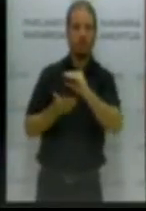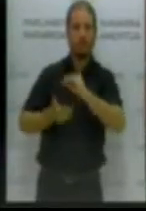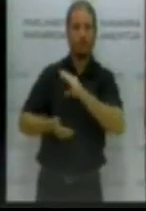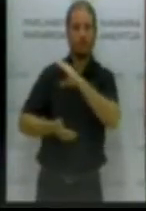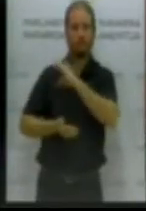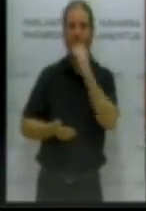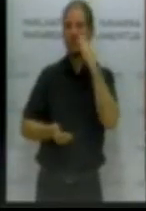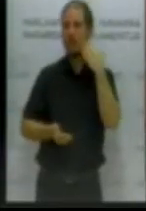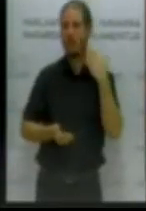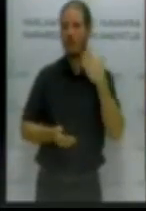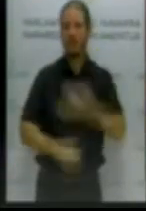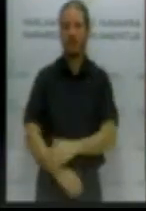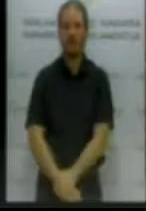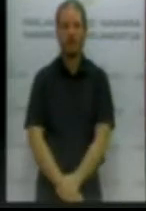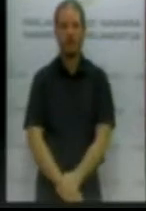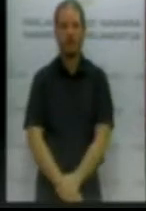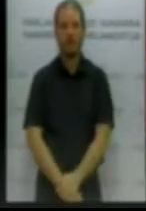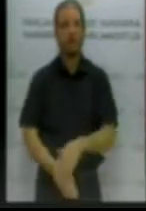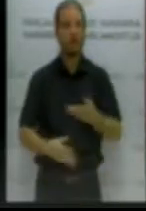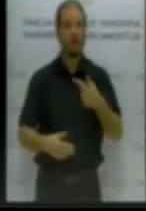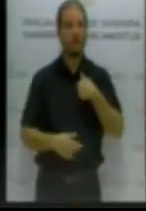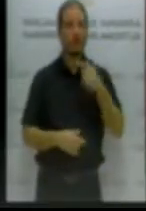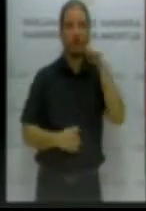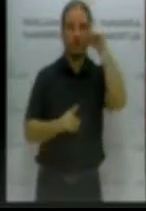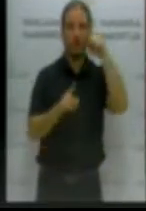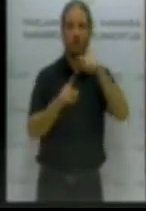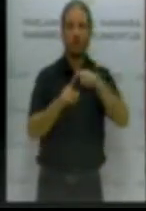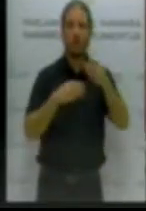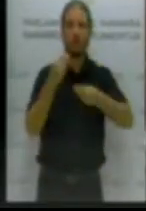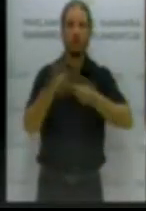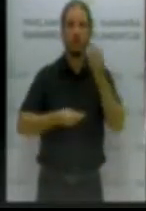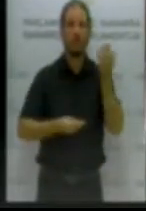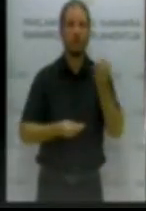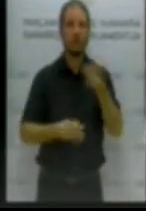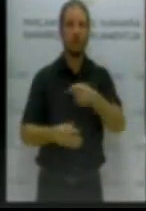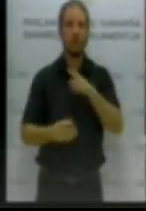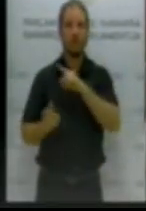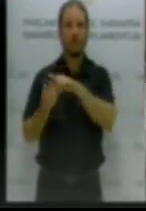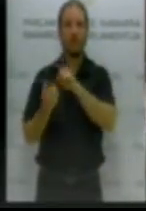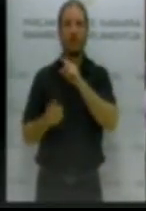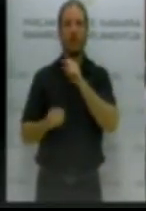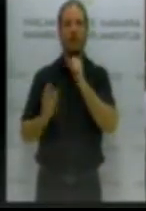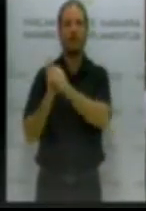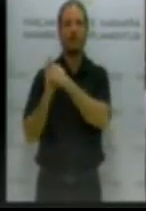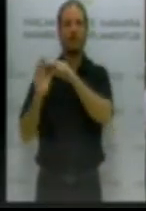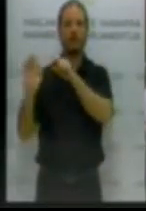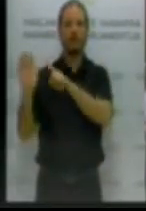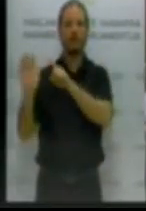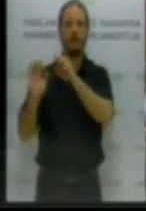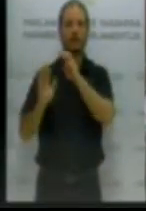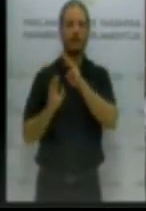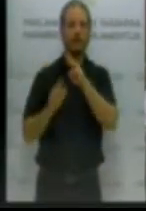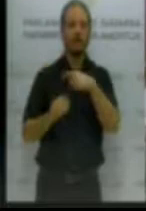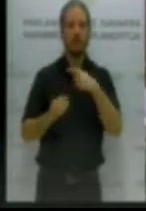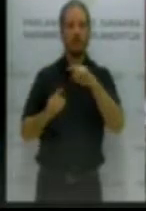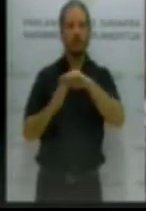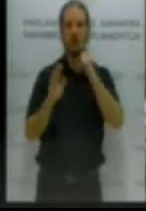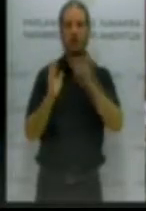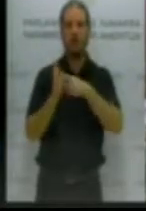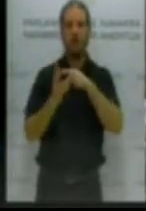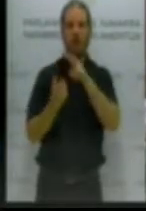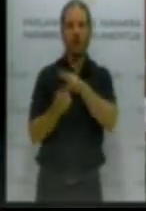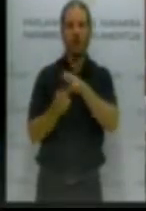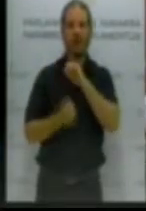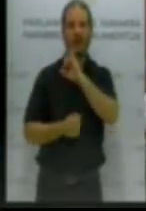¿qué es lo que hemos hecho con esta proposición de ley? Pues modificar el artículo 68 de la ley del IRPF y